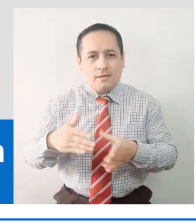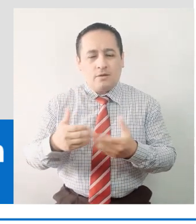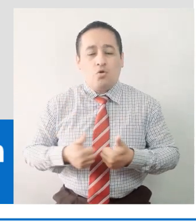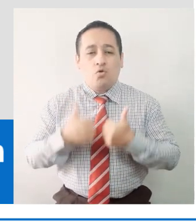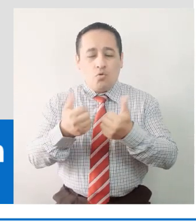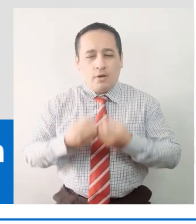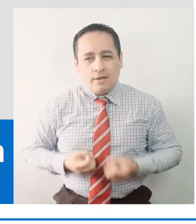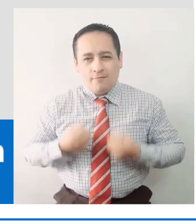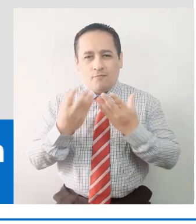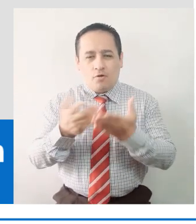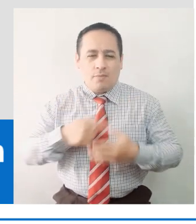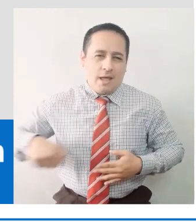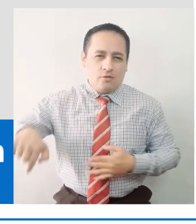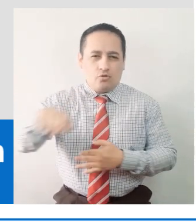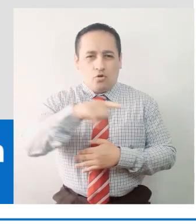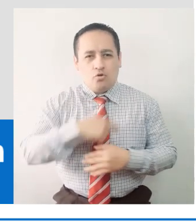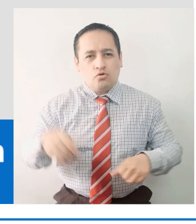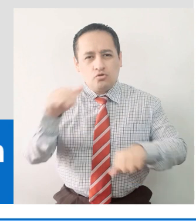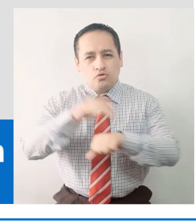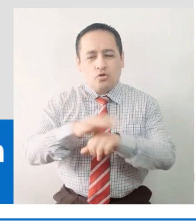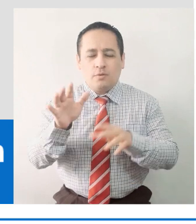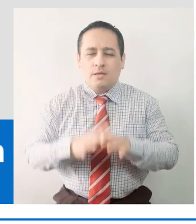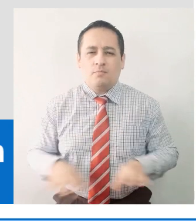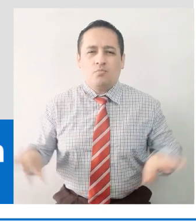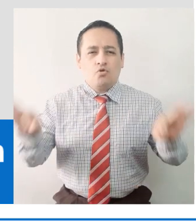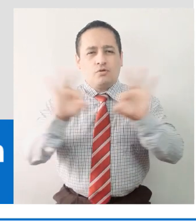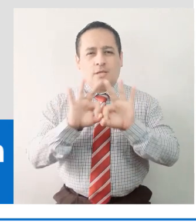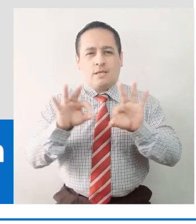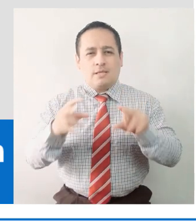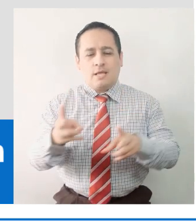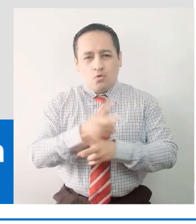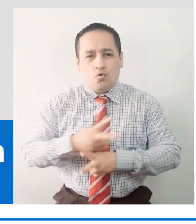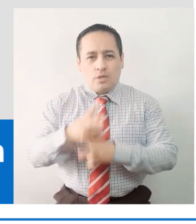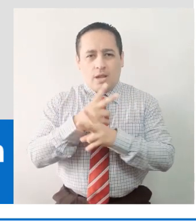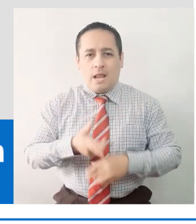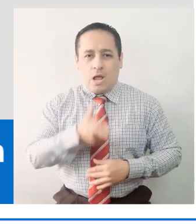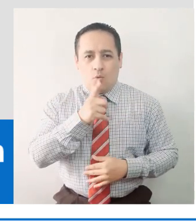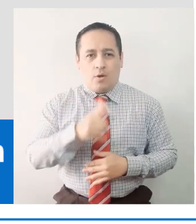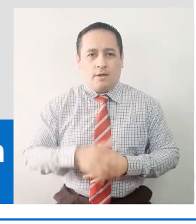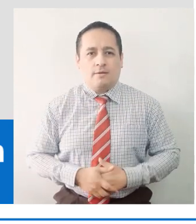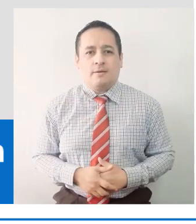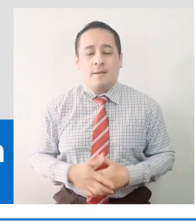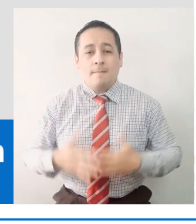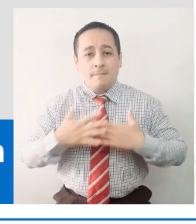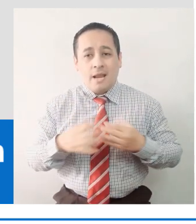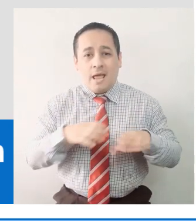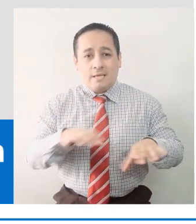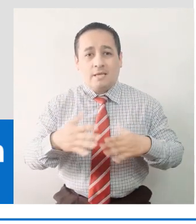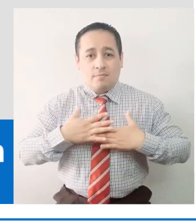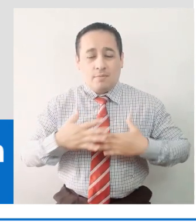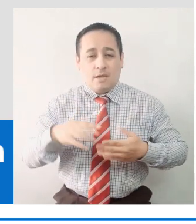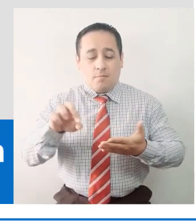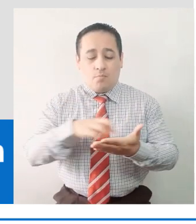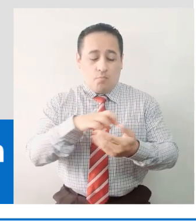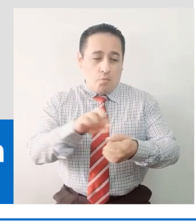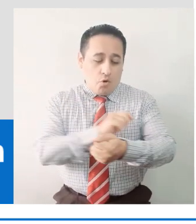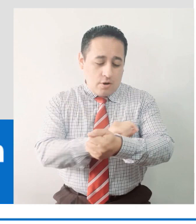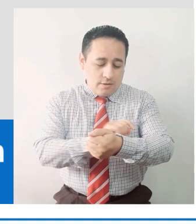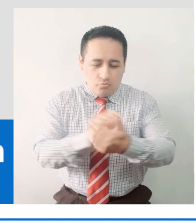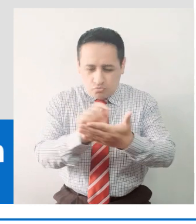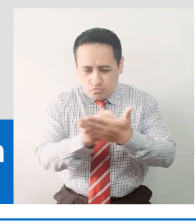un mensaje sobre la importancia de cuidar el agua. Para realizar mi